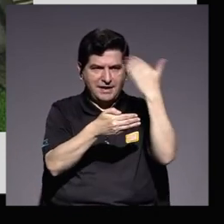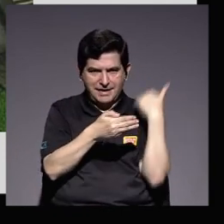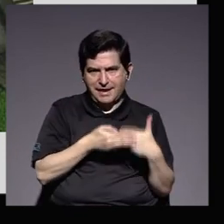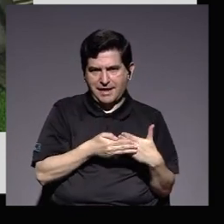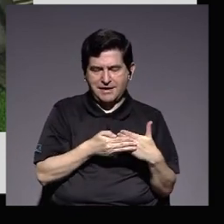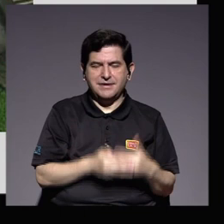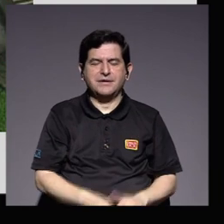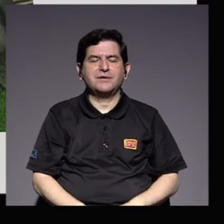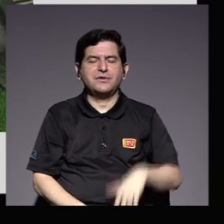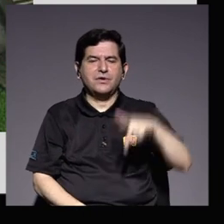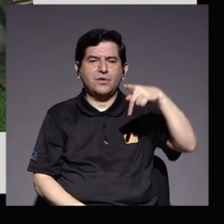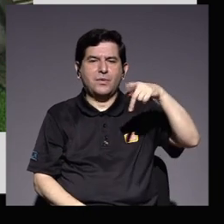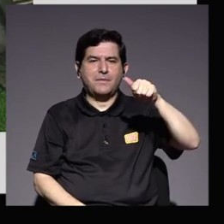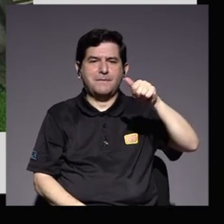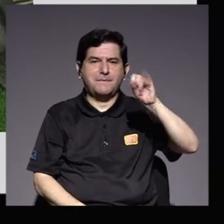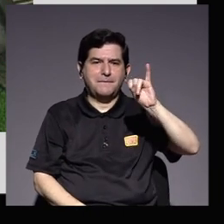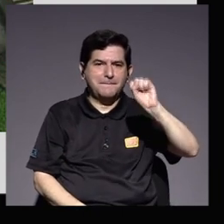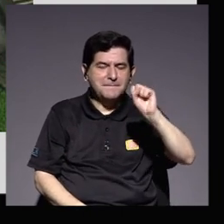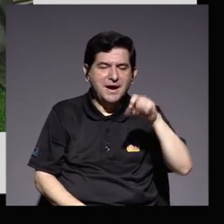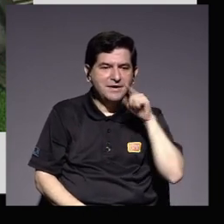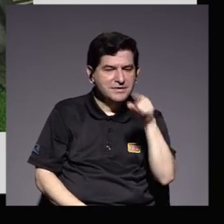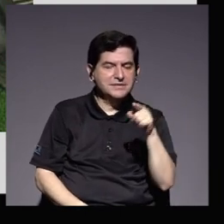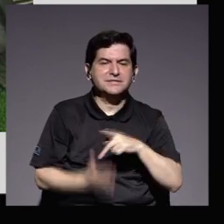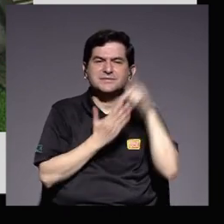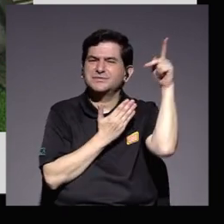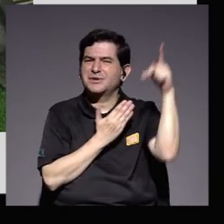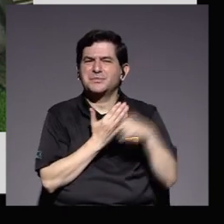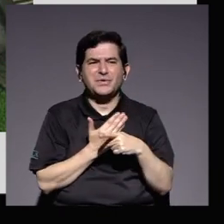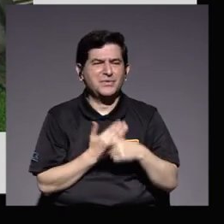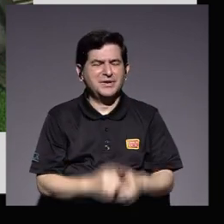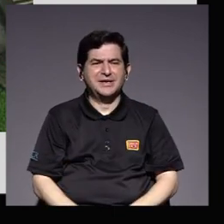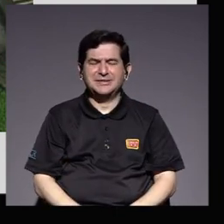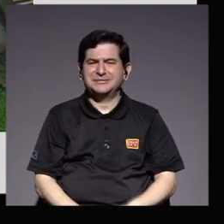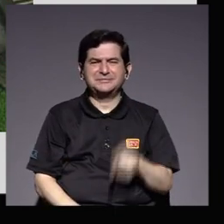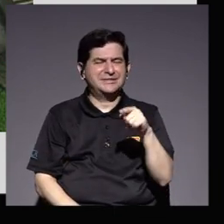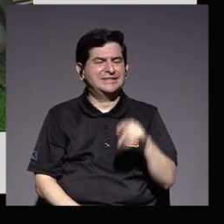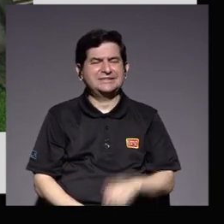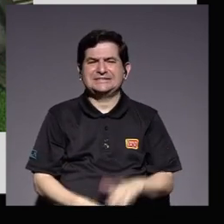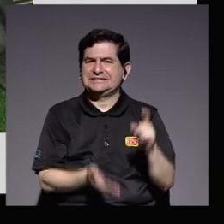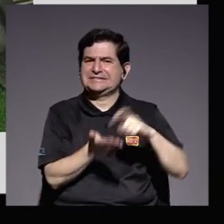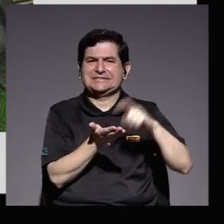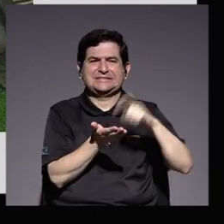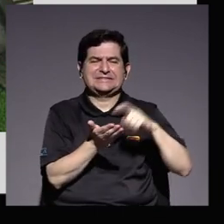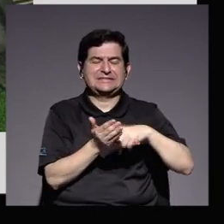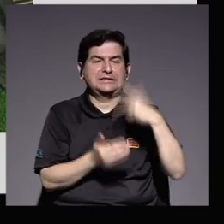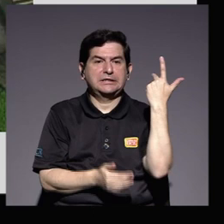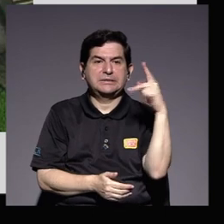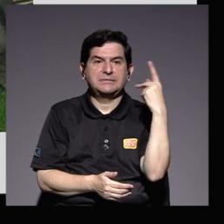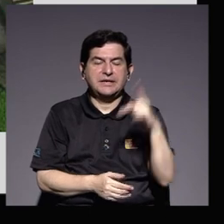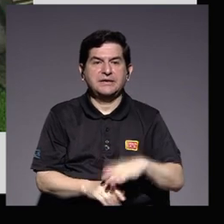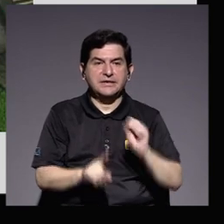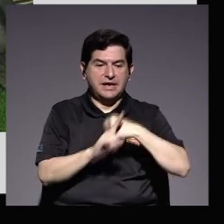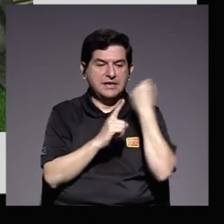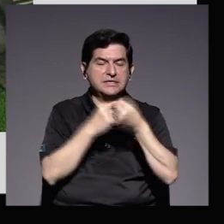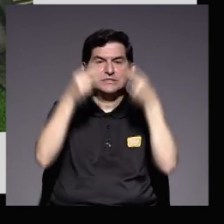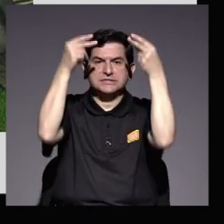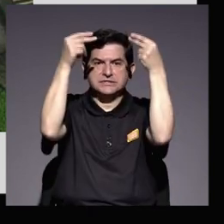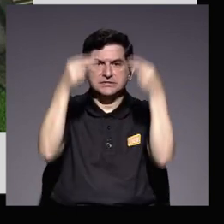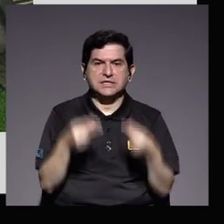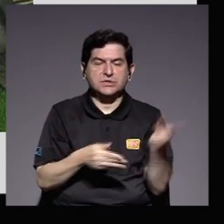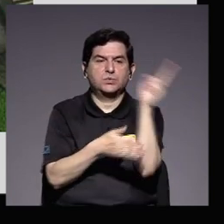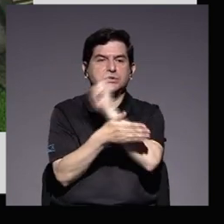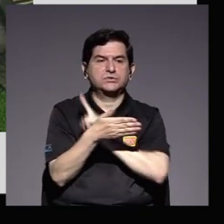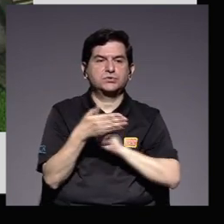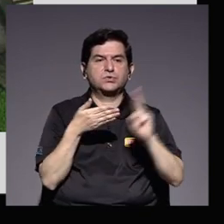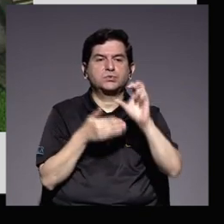el PAIS se había convertido en un programa altamente deficitario que amenazaba seriamente la integridad presupuestaria de la